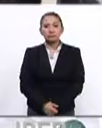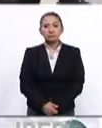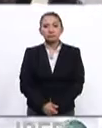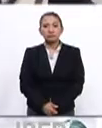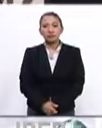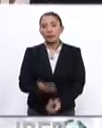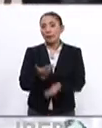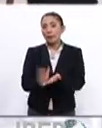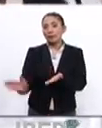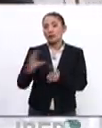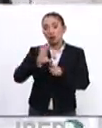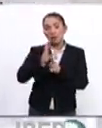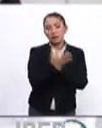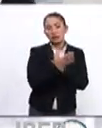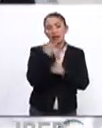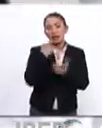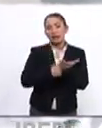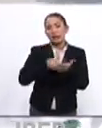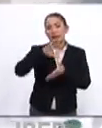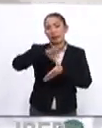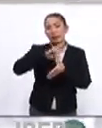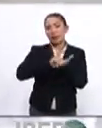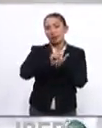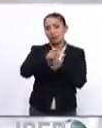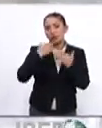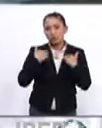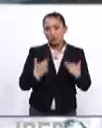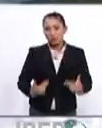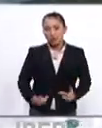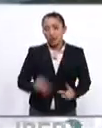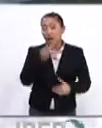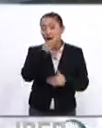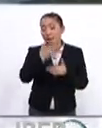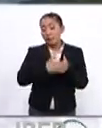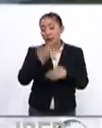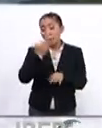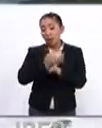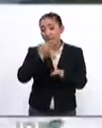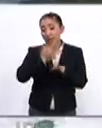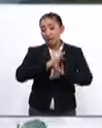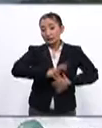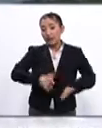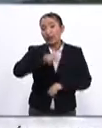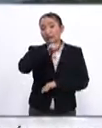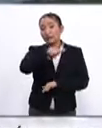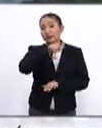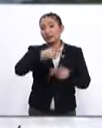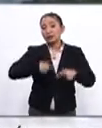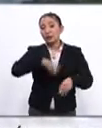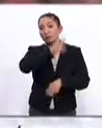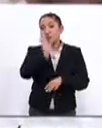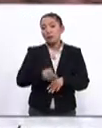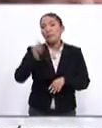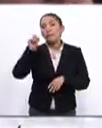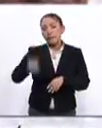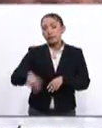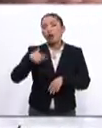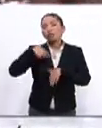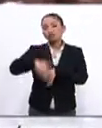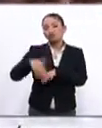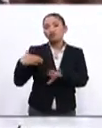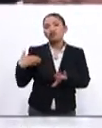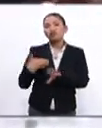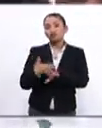Por su parte, la Comisión Interamericana de Derechos Humanos informa que hasta el momento son 16 los muertos a raíz de estas